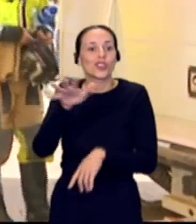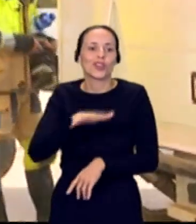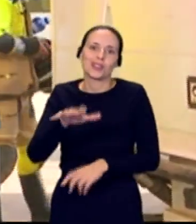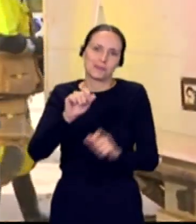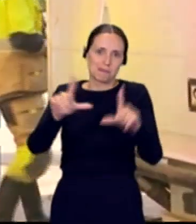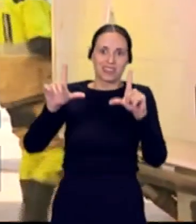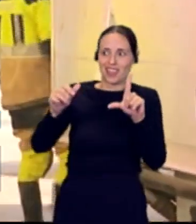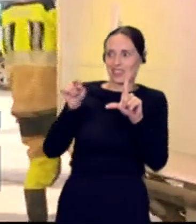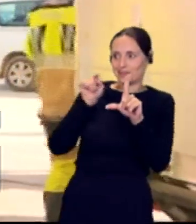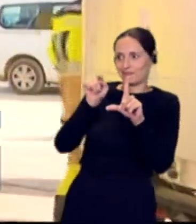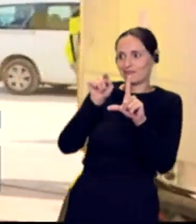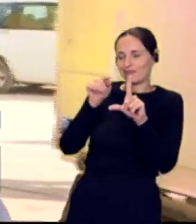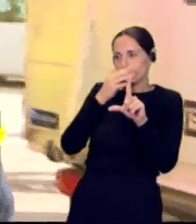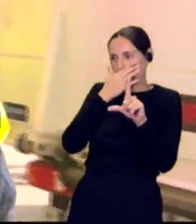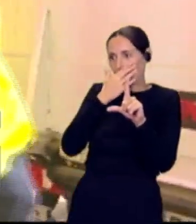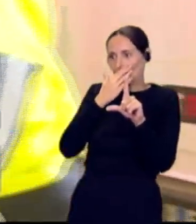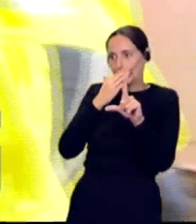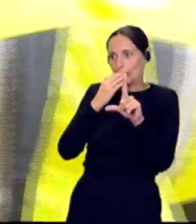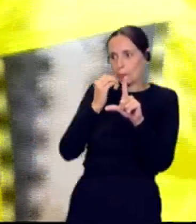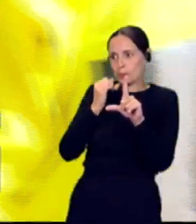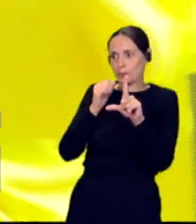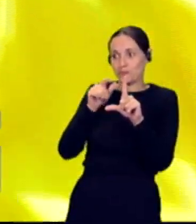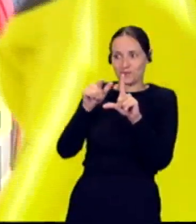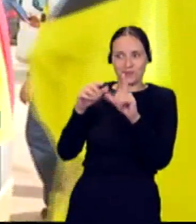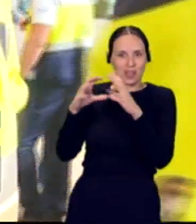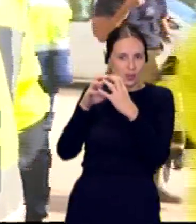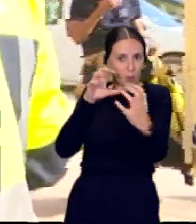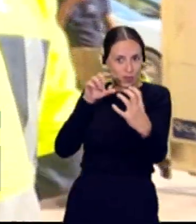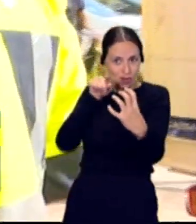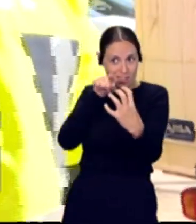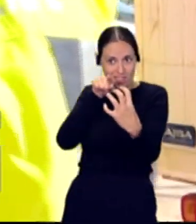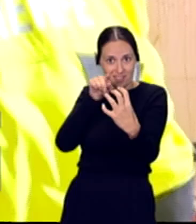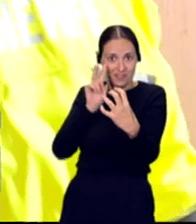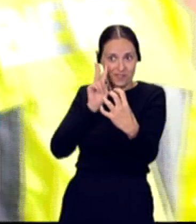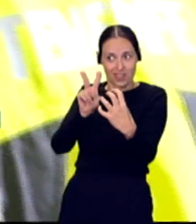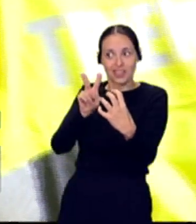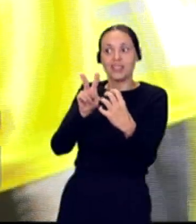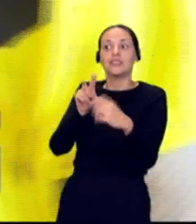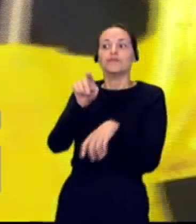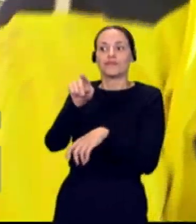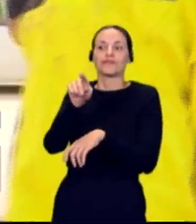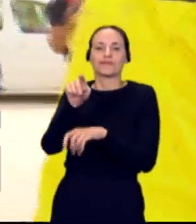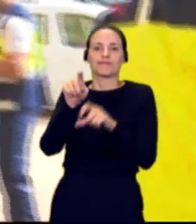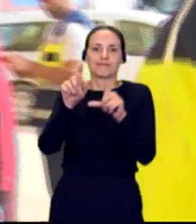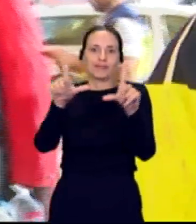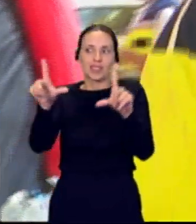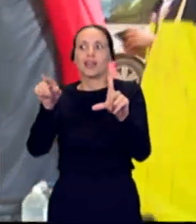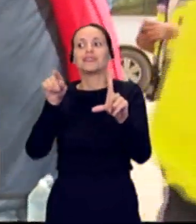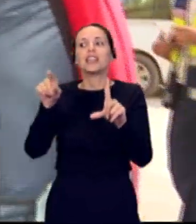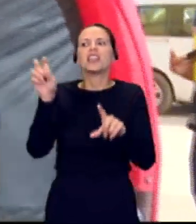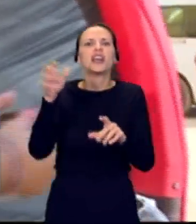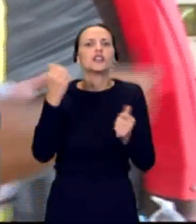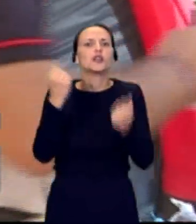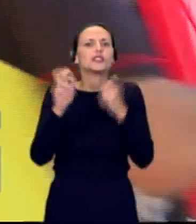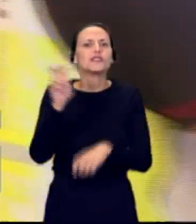ver a continuación, que se encuentra ubicada justo en este puesto de mando avanzado ligero que han traído hasta aquí desde Canarias, que llegó en barco hace